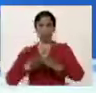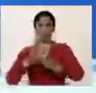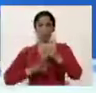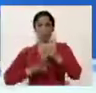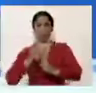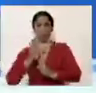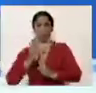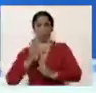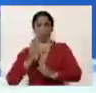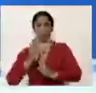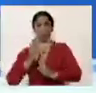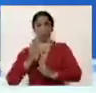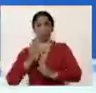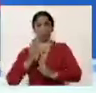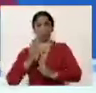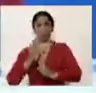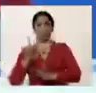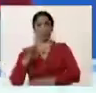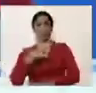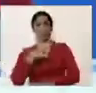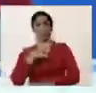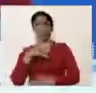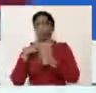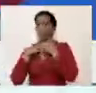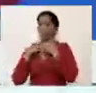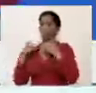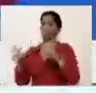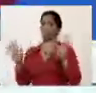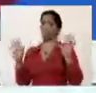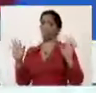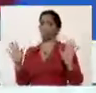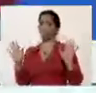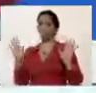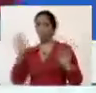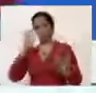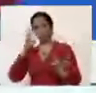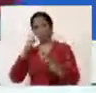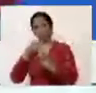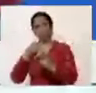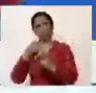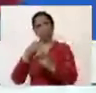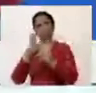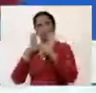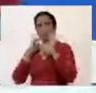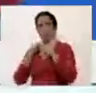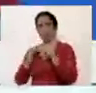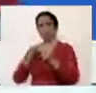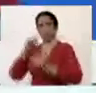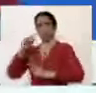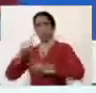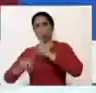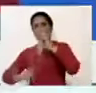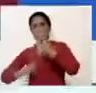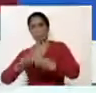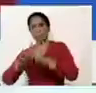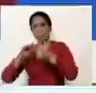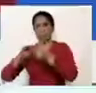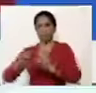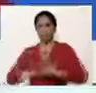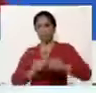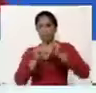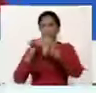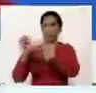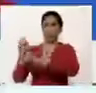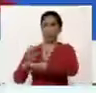productivo. No podemos perder el foco de atención en la producción, en la recuperación de la